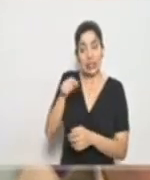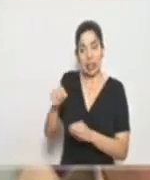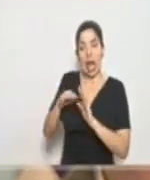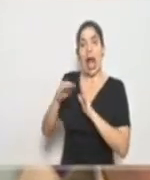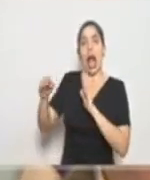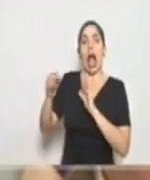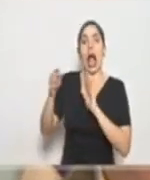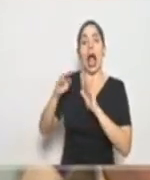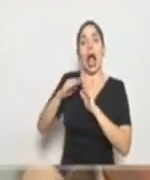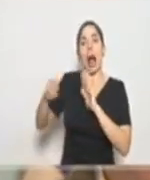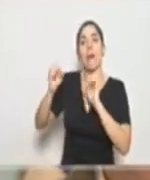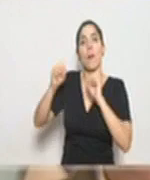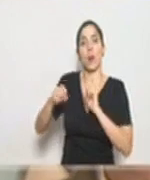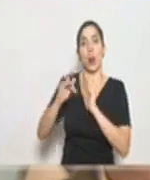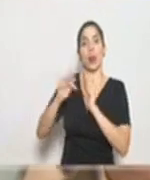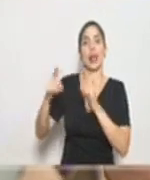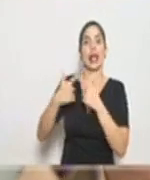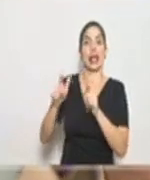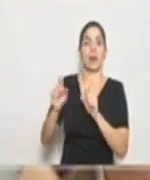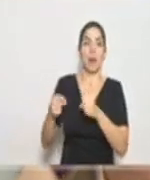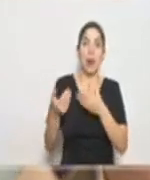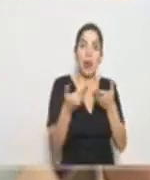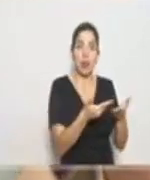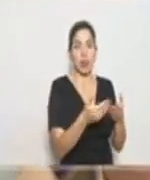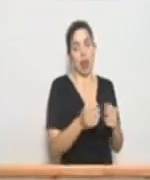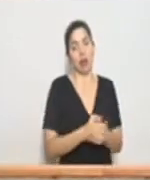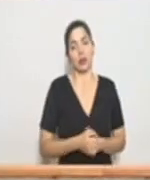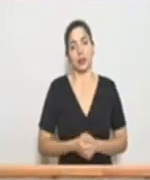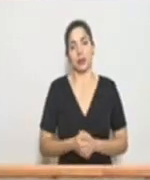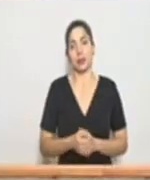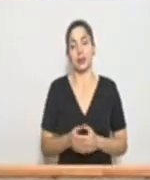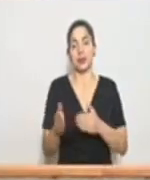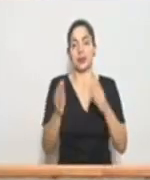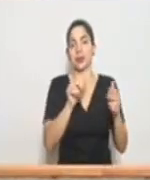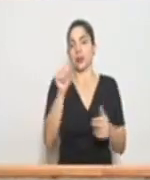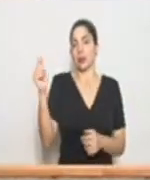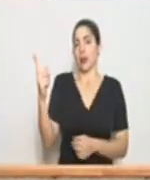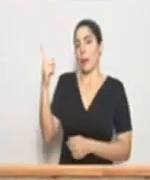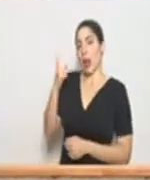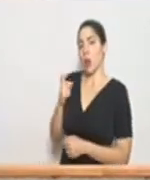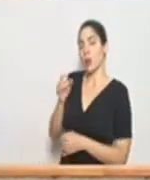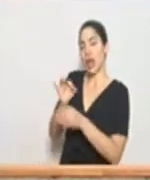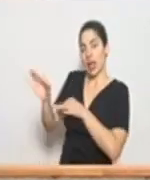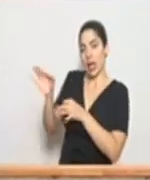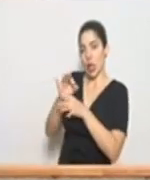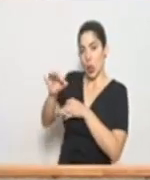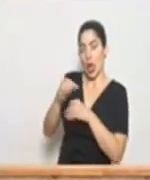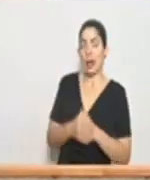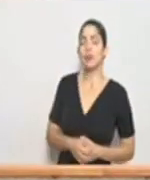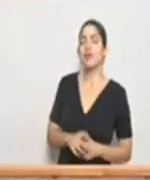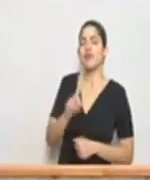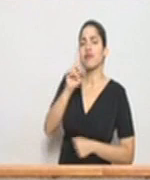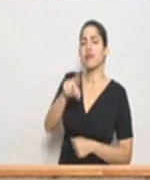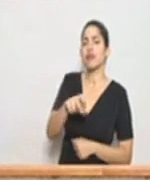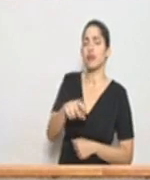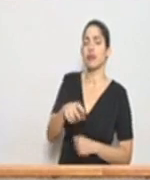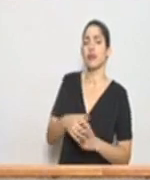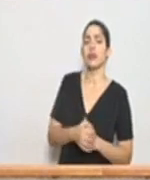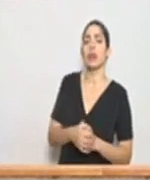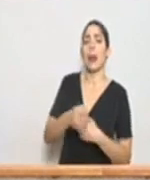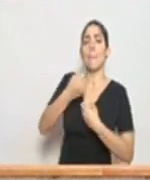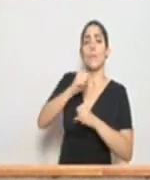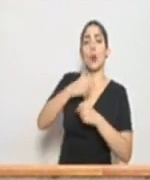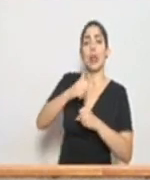esté disponible. Tenemos otra consulta de los medios regionales con respecto al traspaso